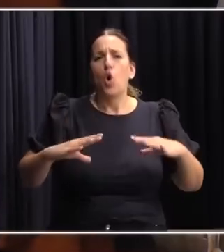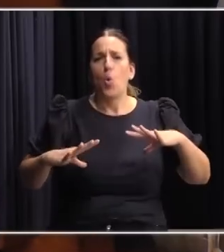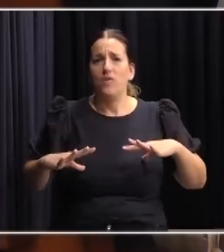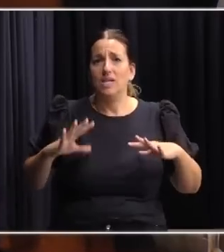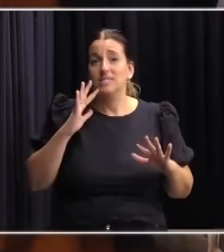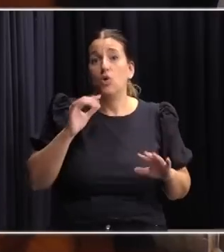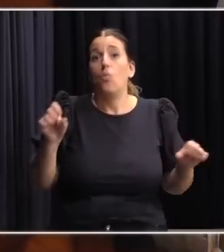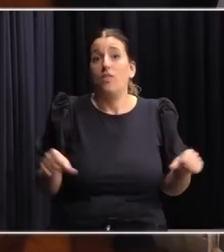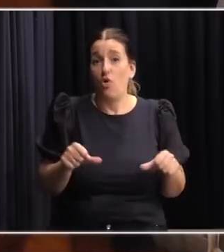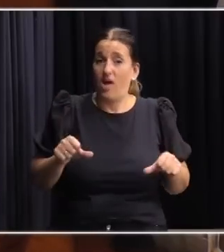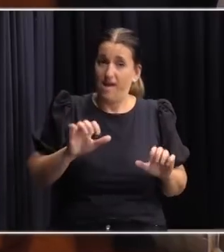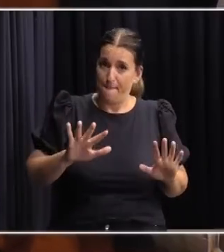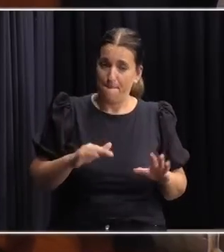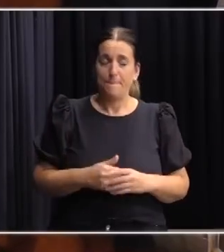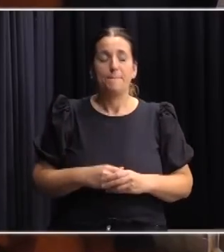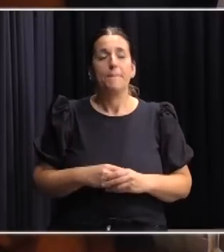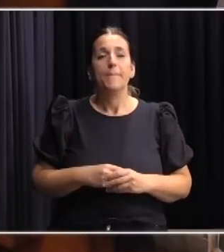cuando se aplique este régimen.